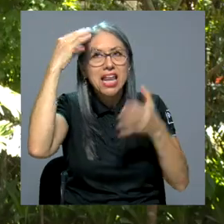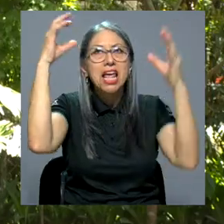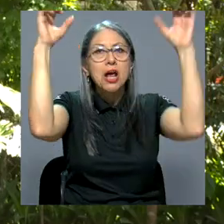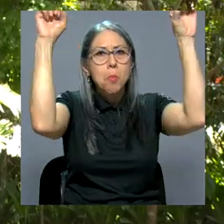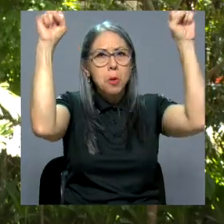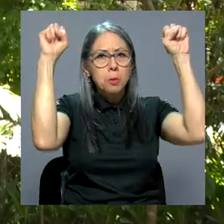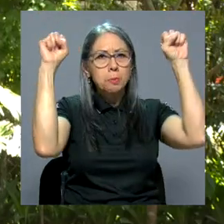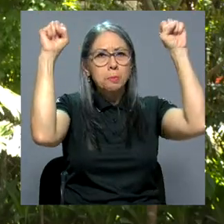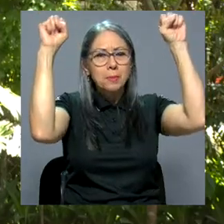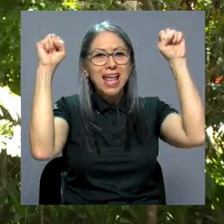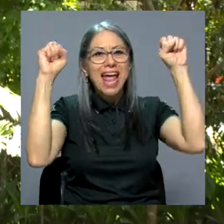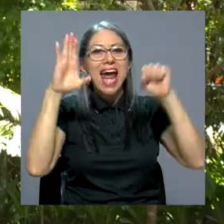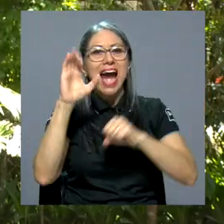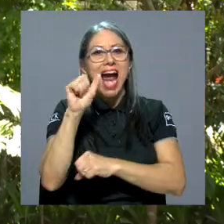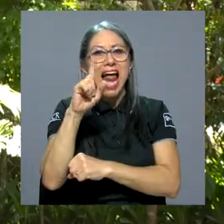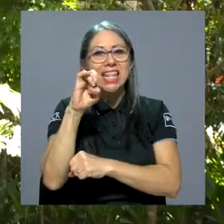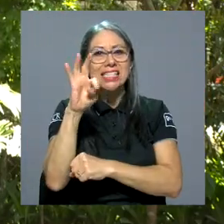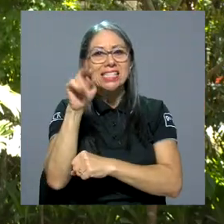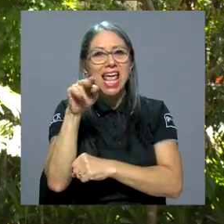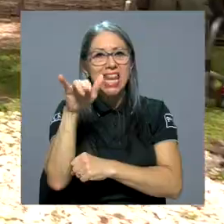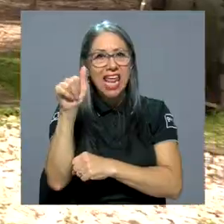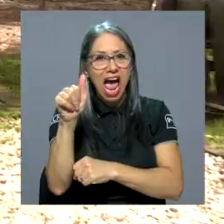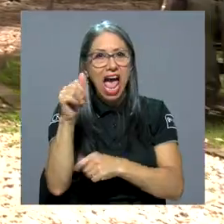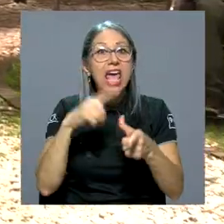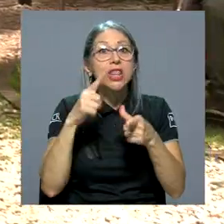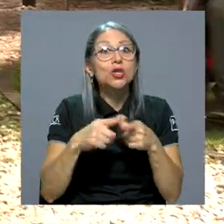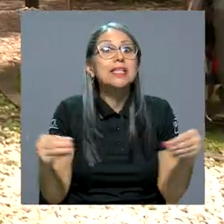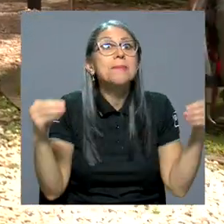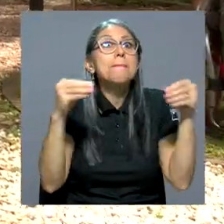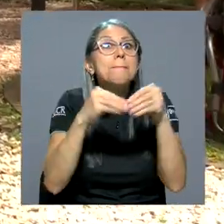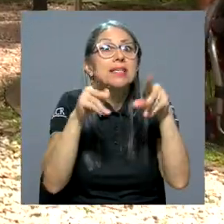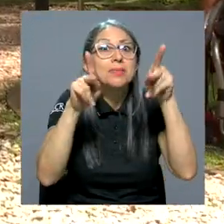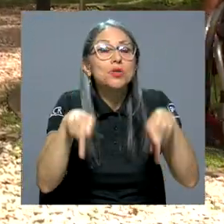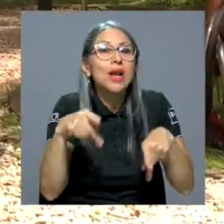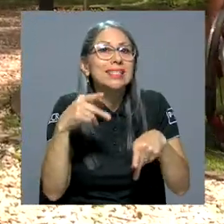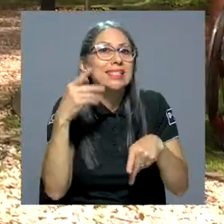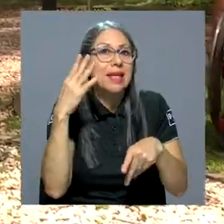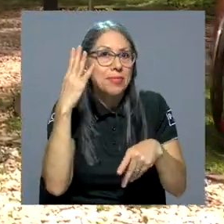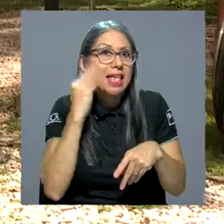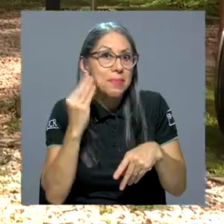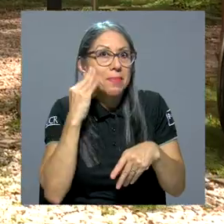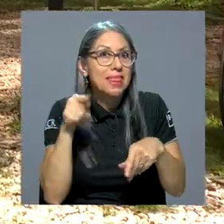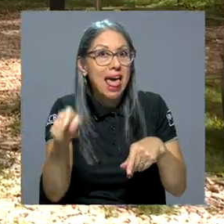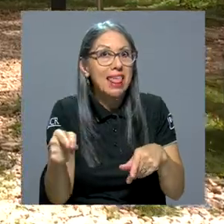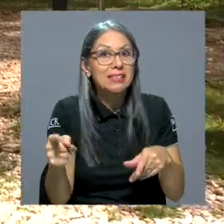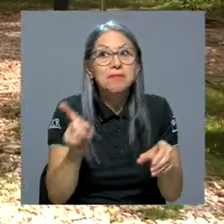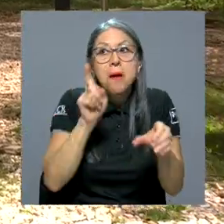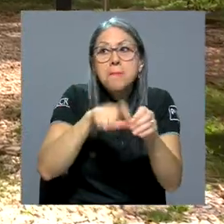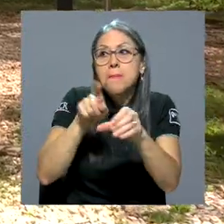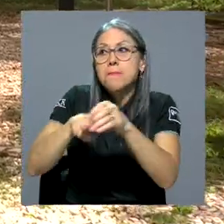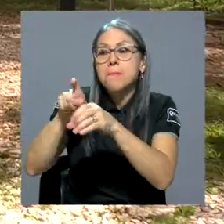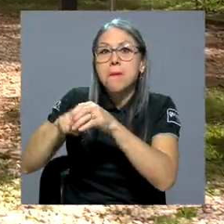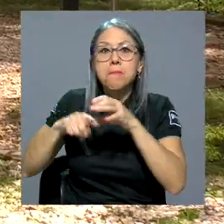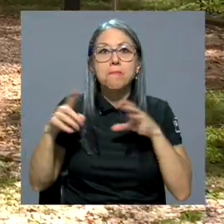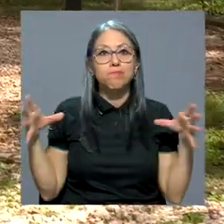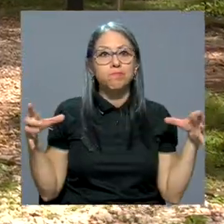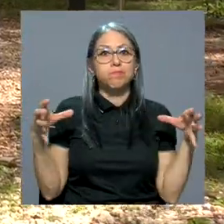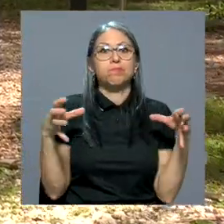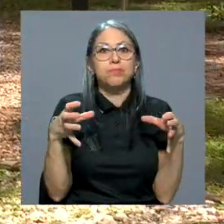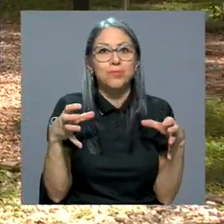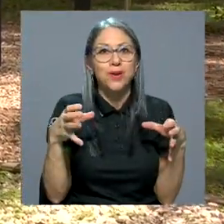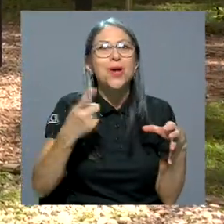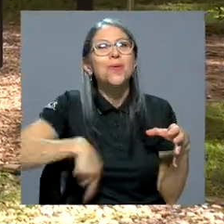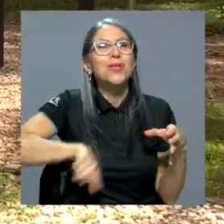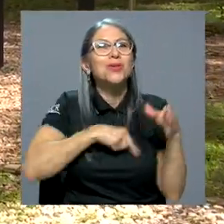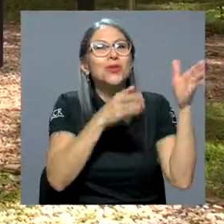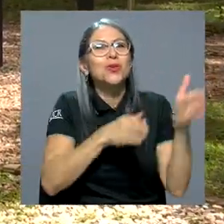poquito de calistenia. Se empezó a unir ya gente más experimentada para poder hacer entrenos en conjunto con todos. Y pues, por